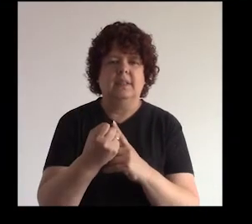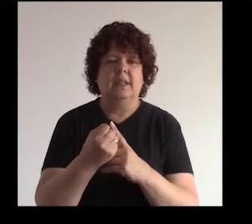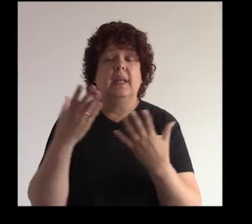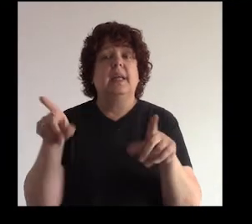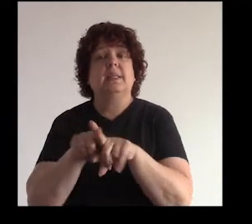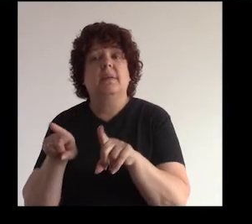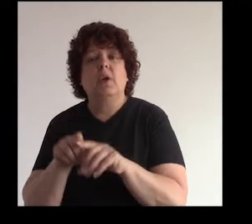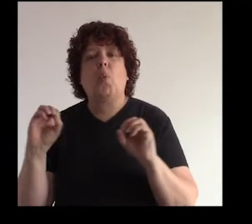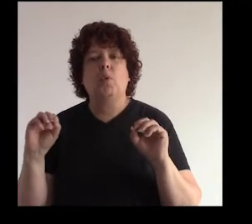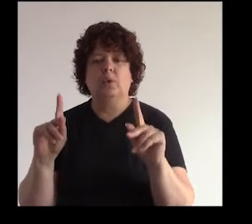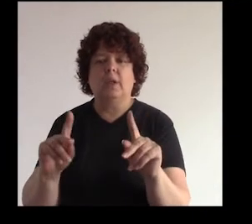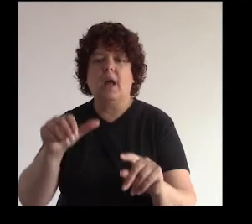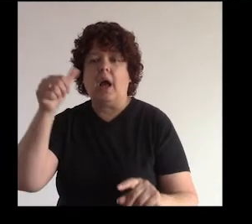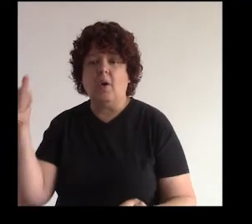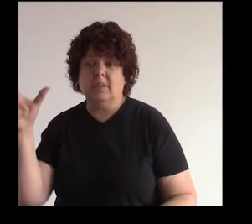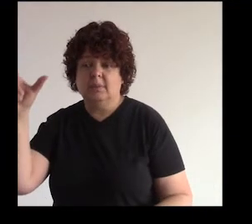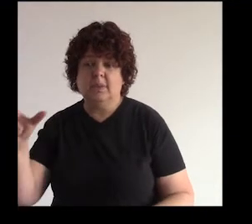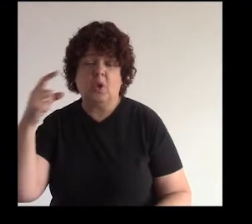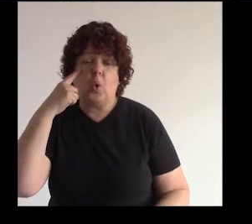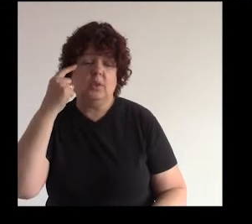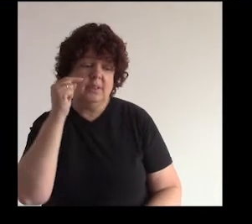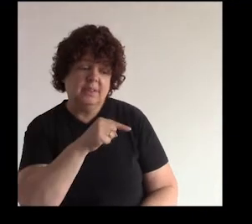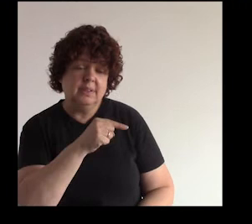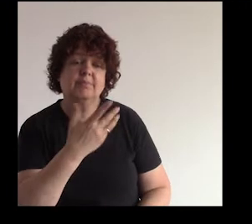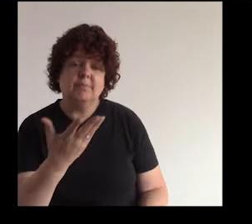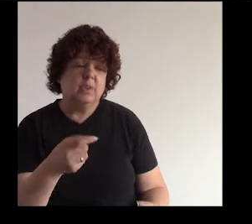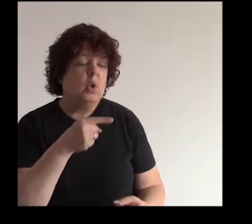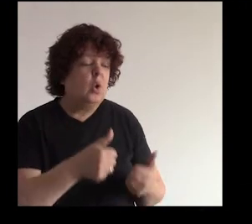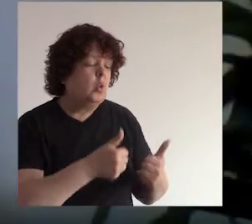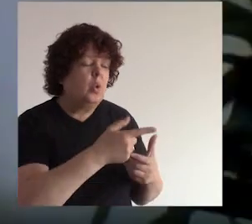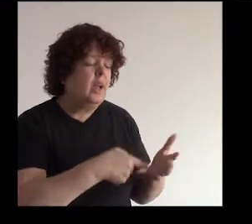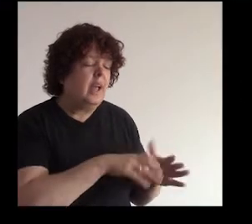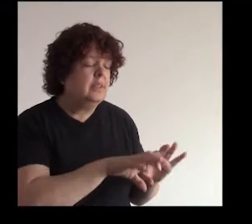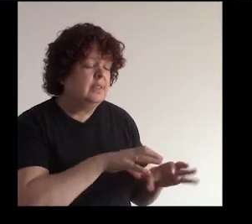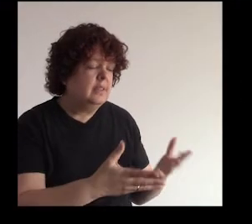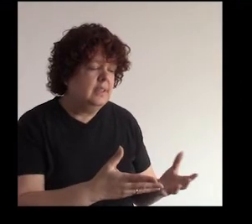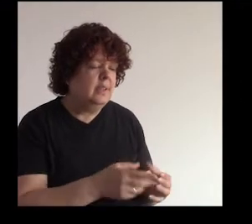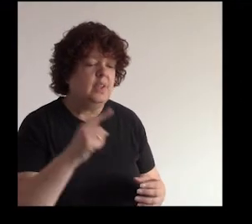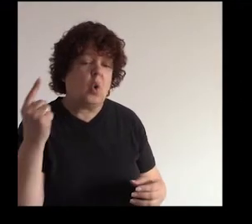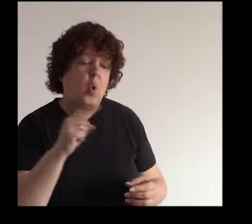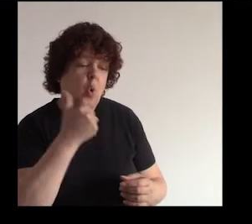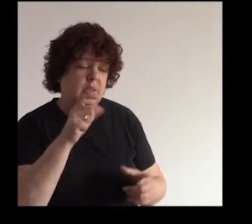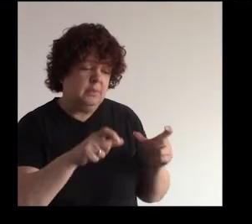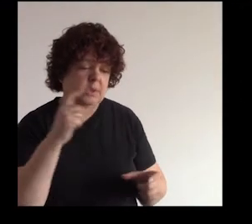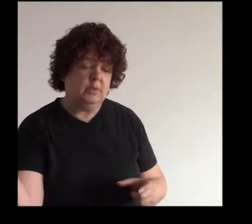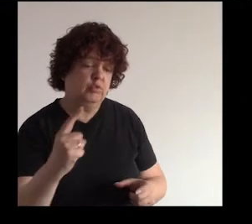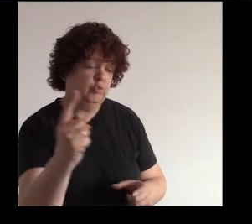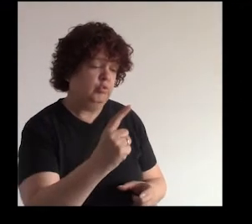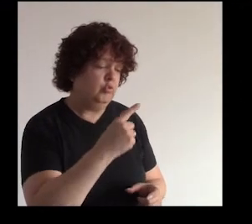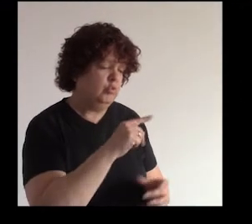y también darle la oportunidad a otros de conocerte ¿no? de conocer tu emprendimiento de conocer un poco de tu historia ¿sí?